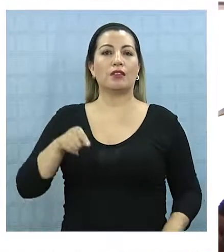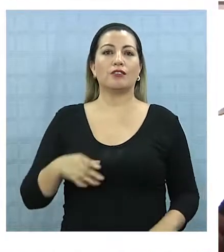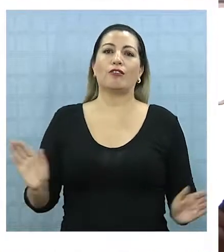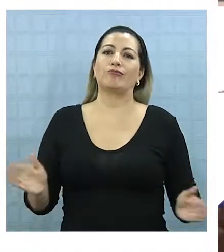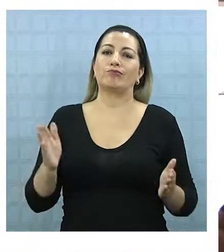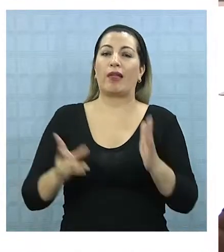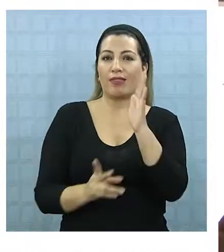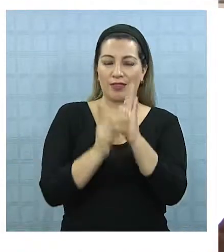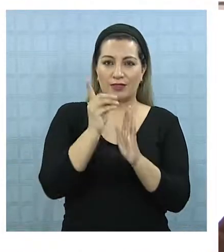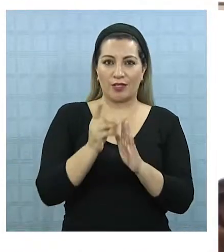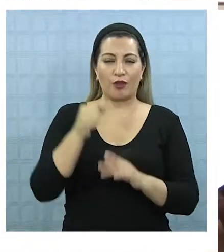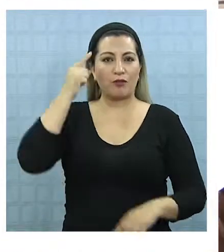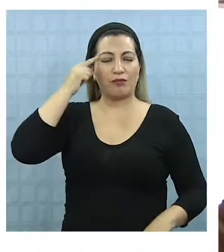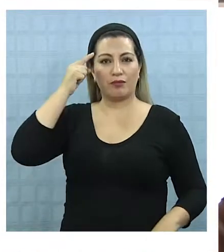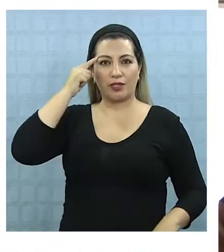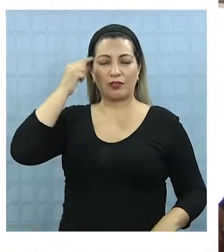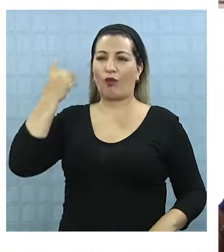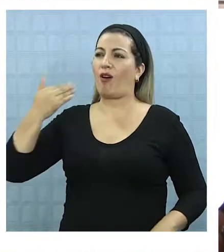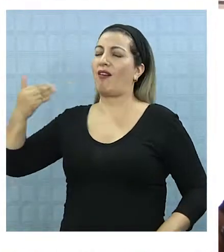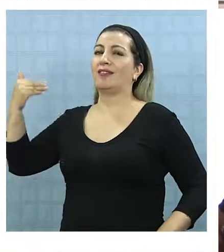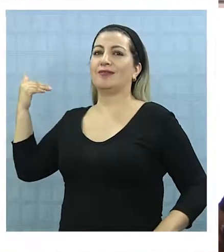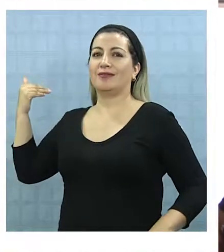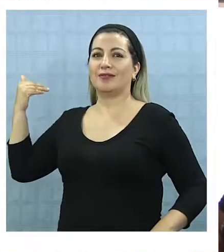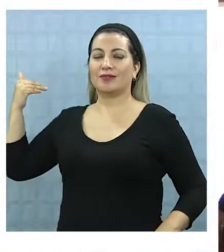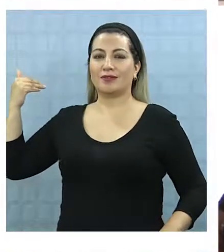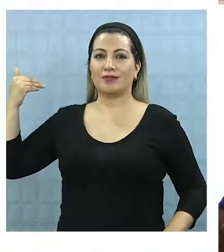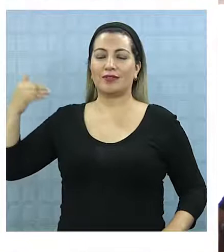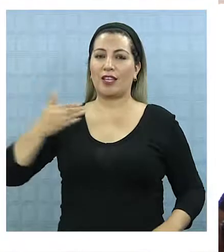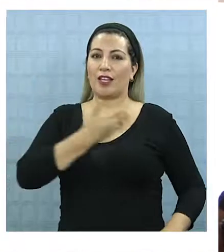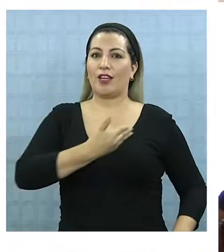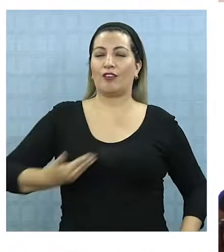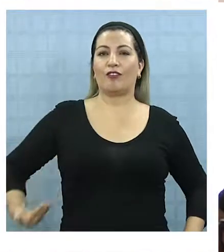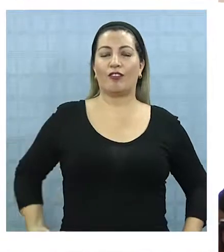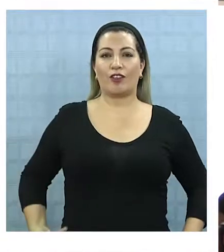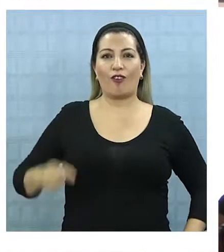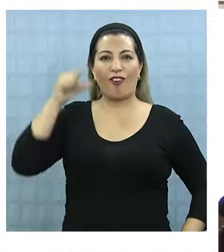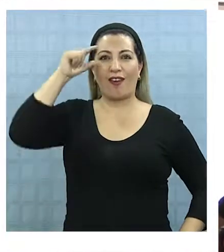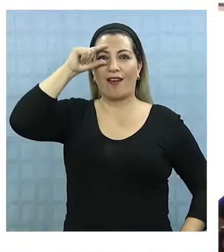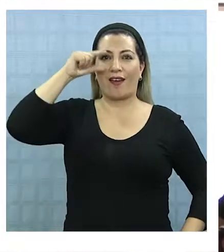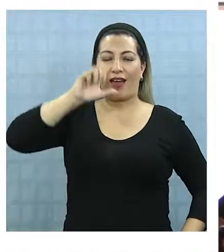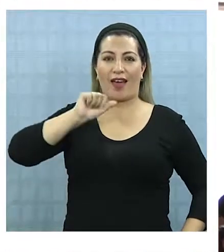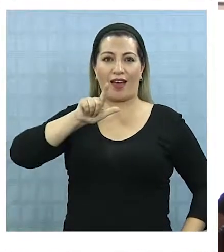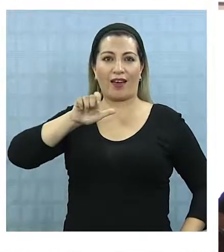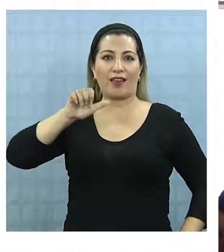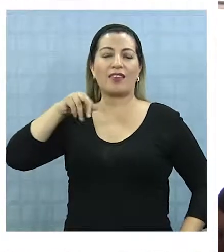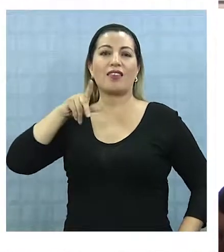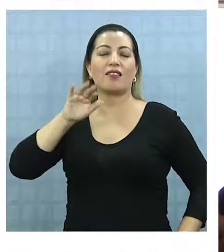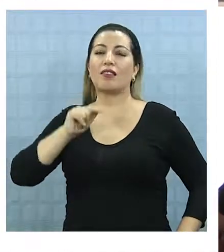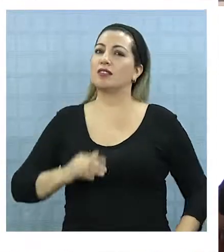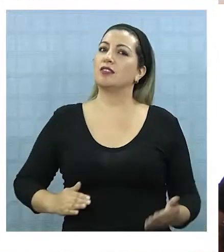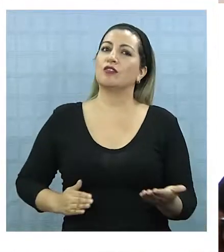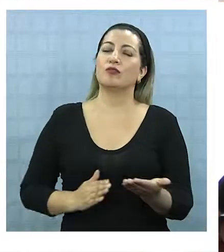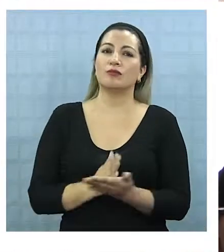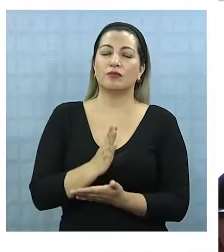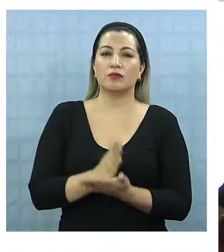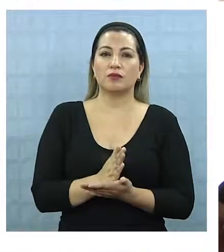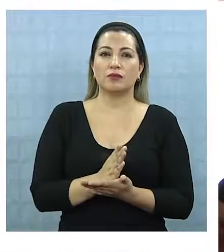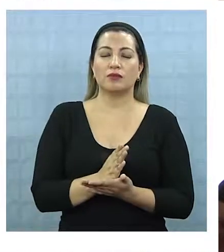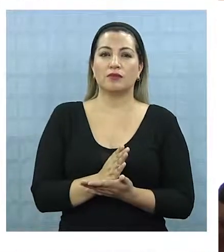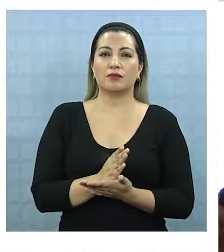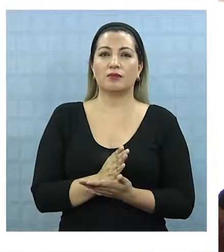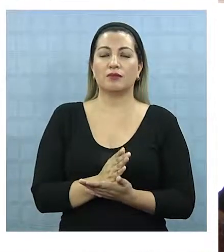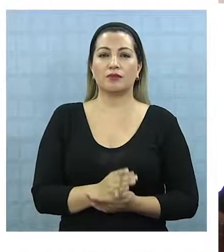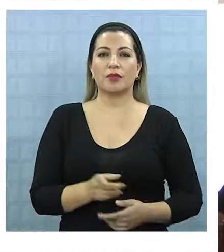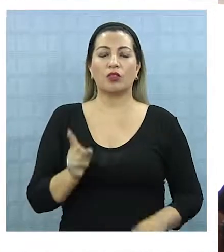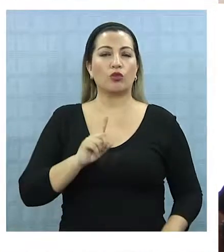palanca de desarrollo que se pensó en su origen allá en los tiempos del gobierno Salvador Allende es una palanca que no ha estado